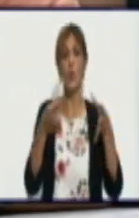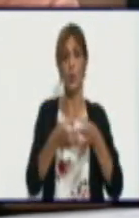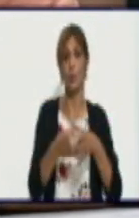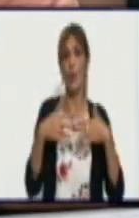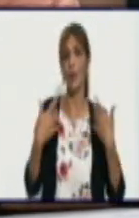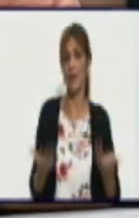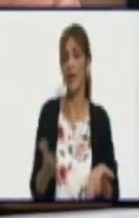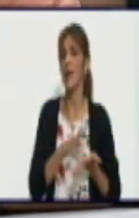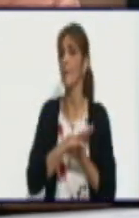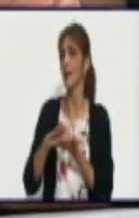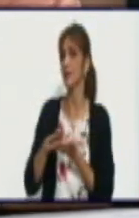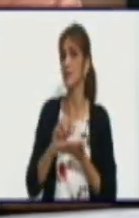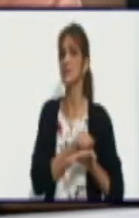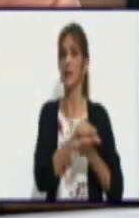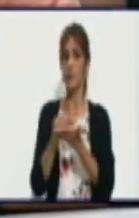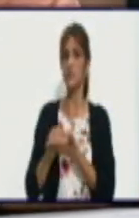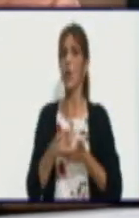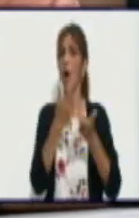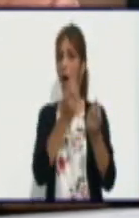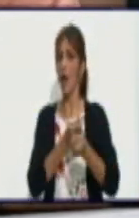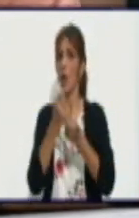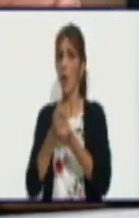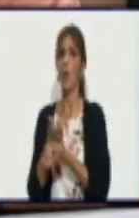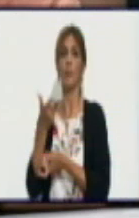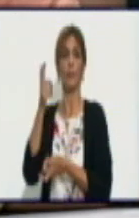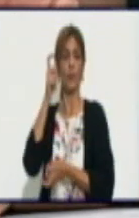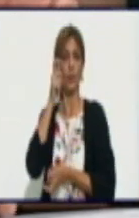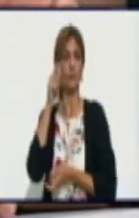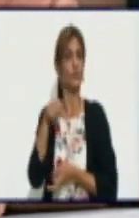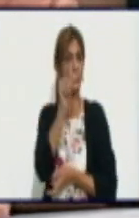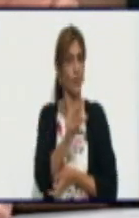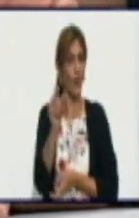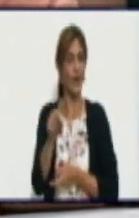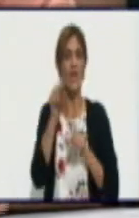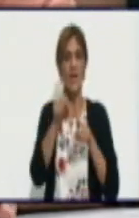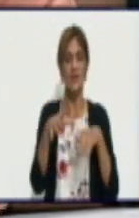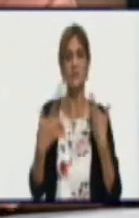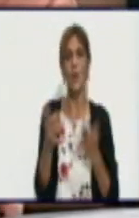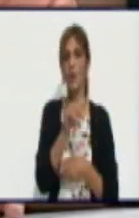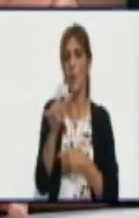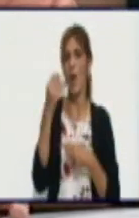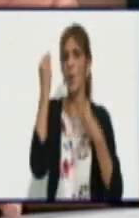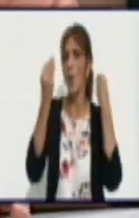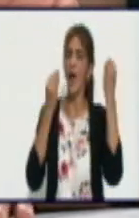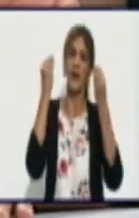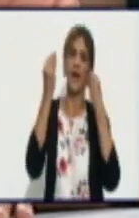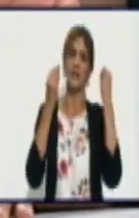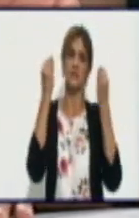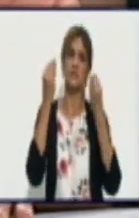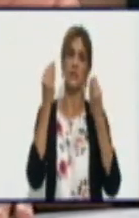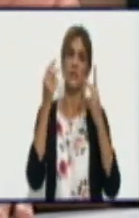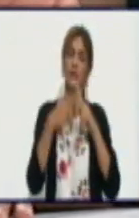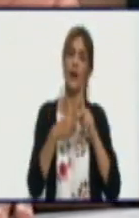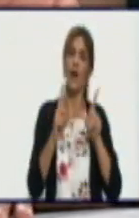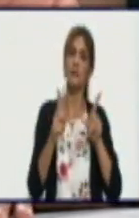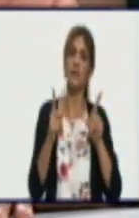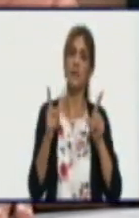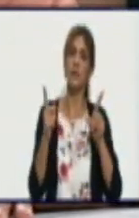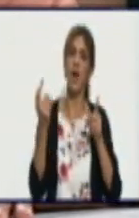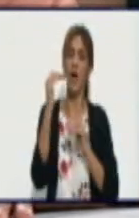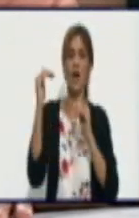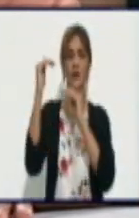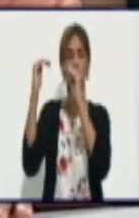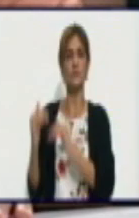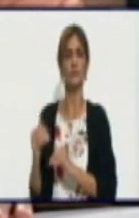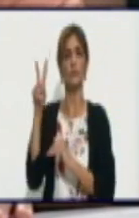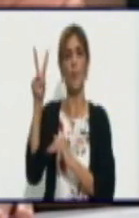prestan servicio a los productores. Esos también tienen un análisis de su ficha de costo y van a tener una reducción de aproximadamente un